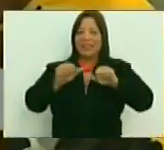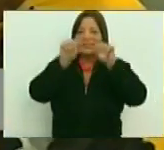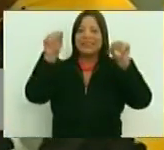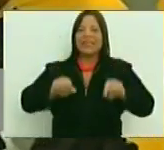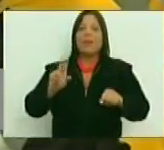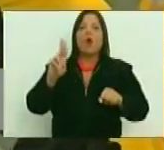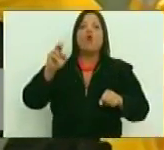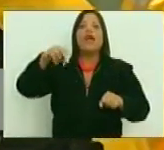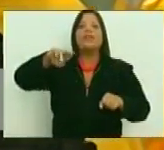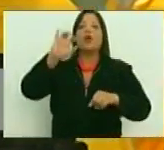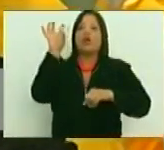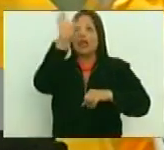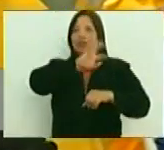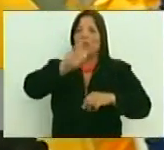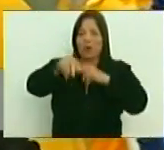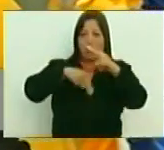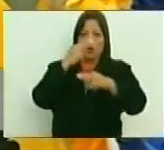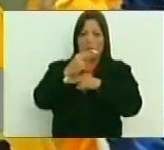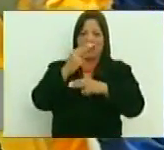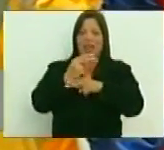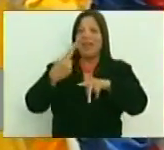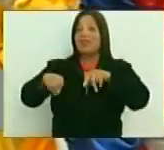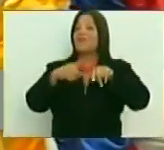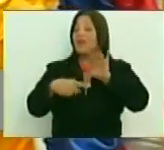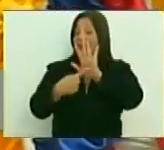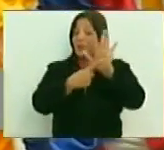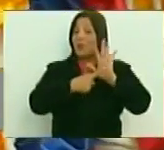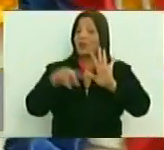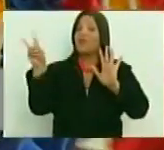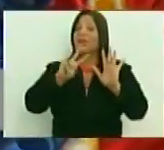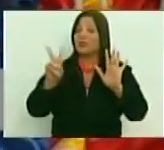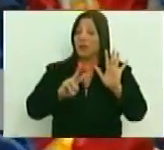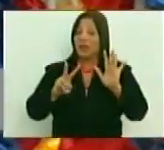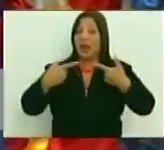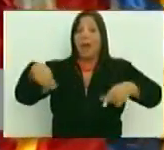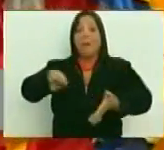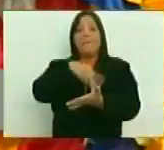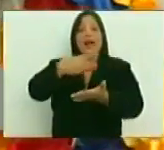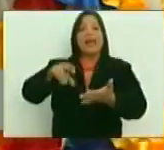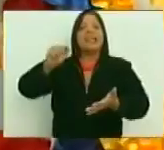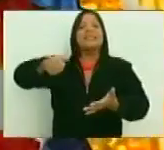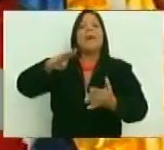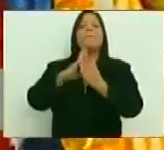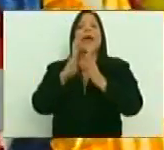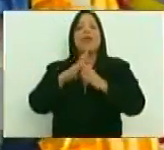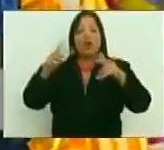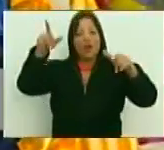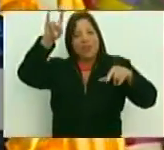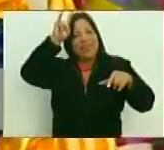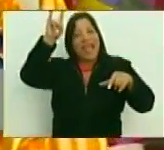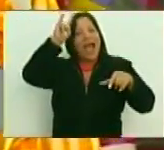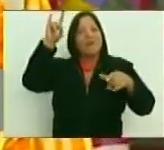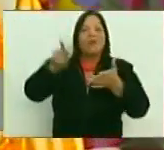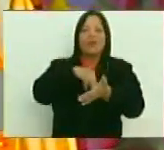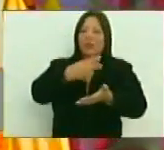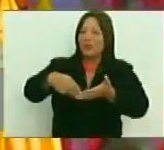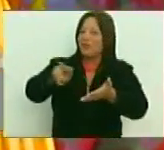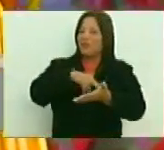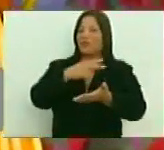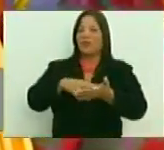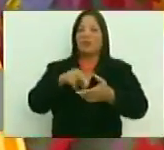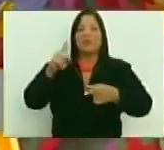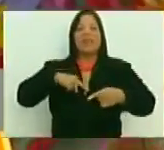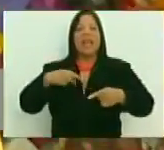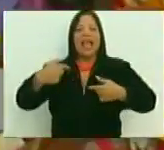UNESCO, a diferentes manifestaciones culturales venezolanas, la parranda de San Pedro, los diablos danzantes de Corpus Christi,